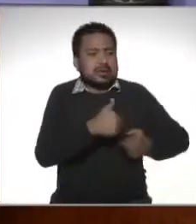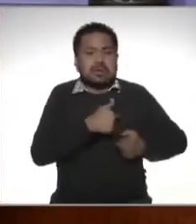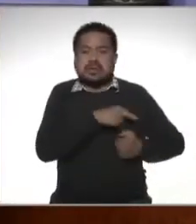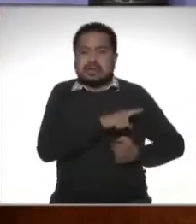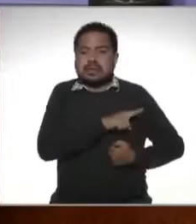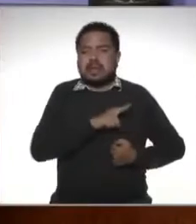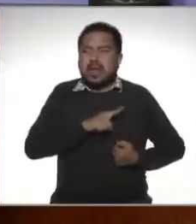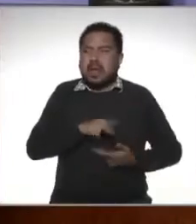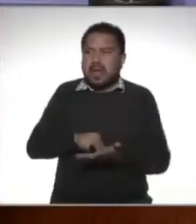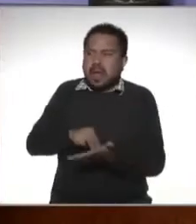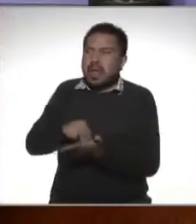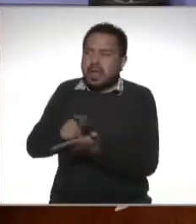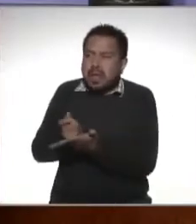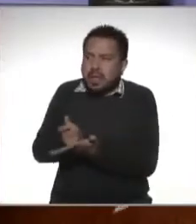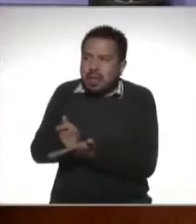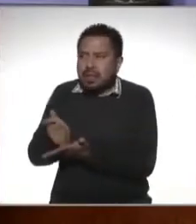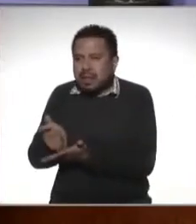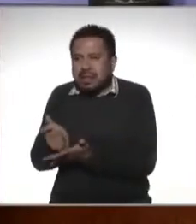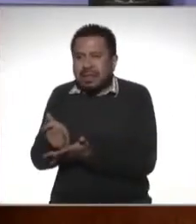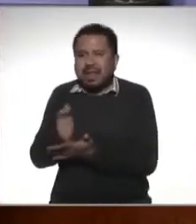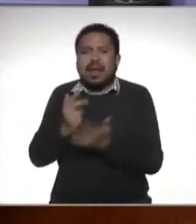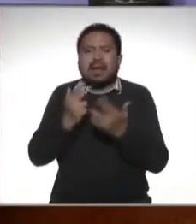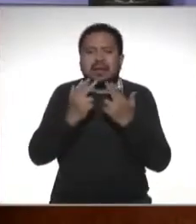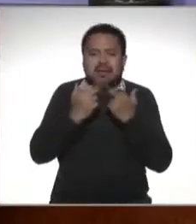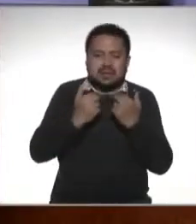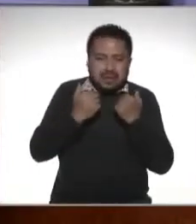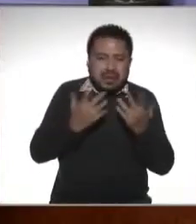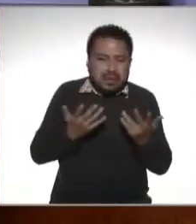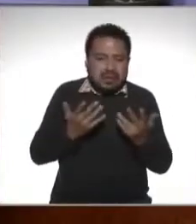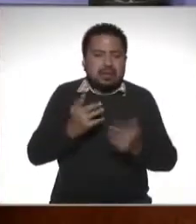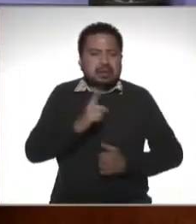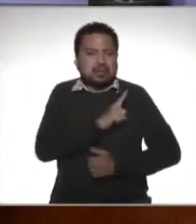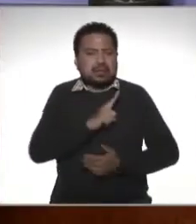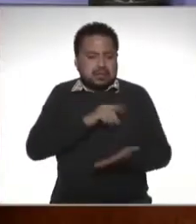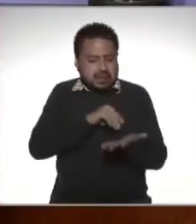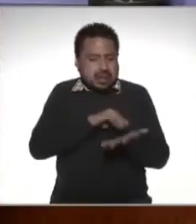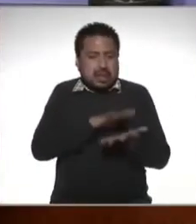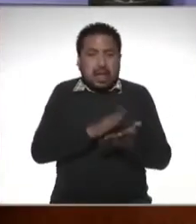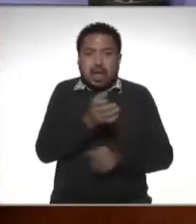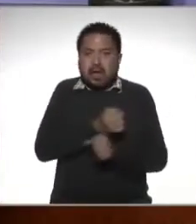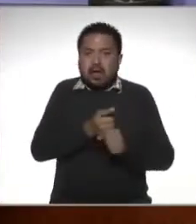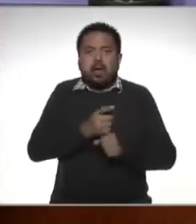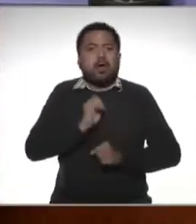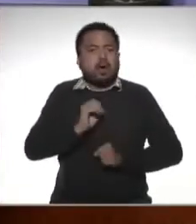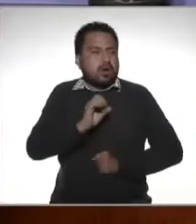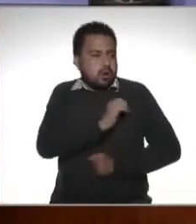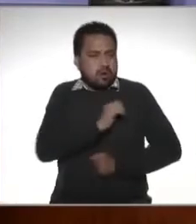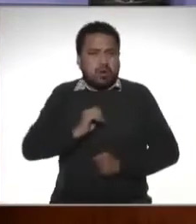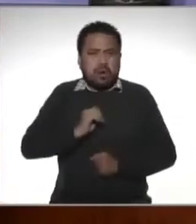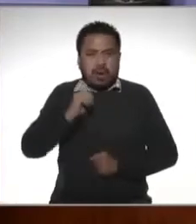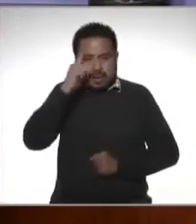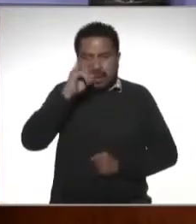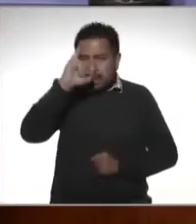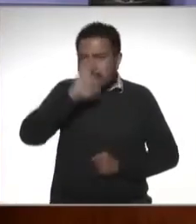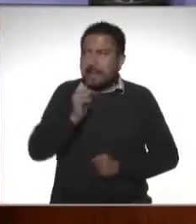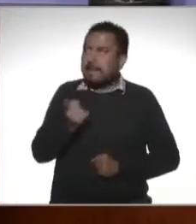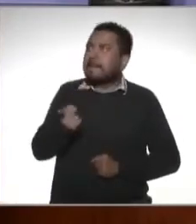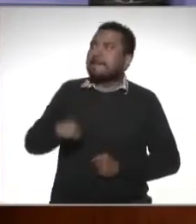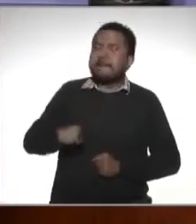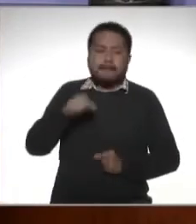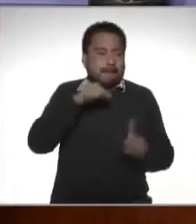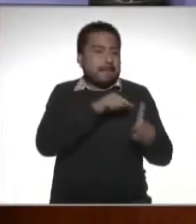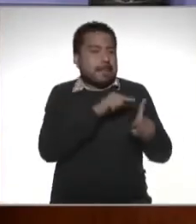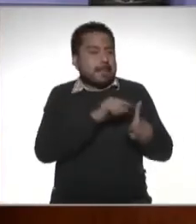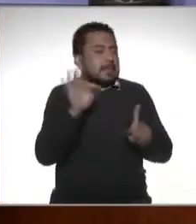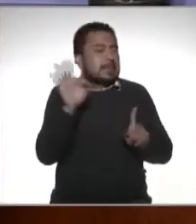y él tenga que ir a hacer su pago o hacienda le establece la posibilidad o la obligación al patrón de que